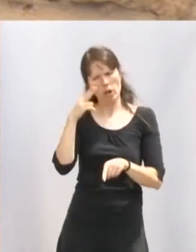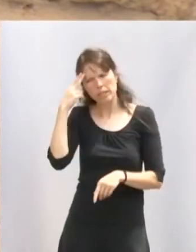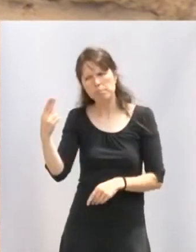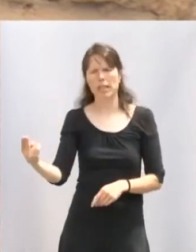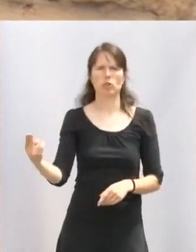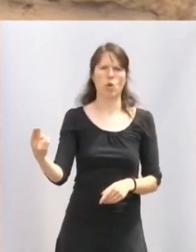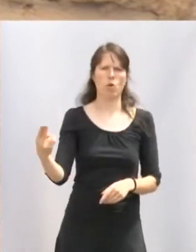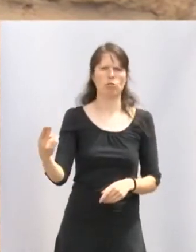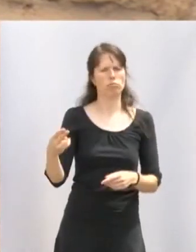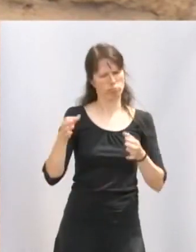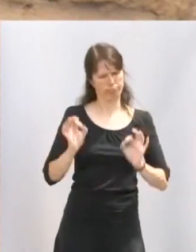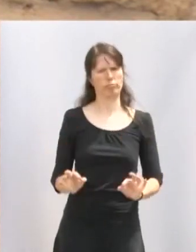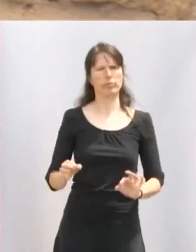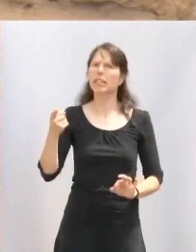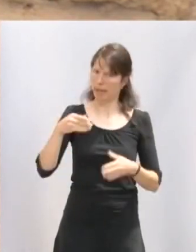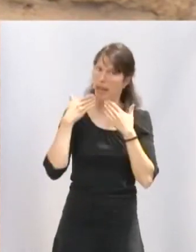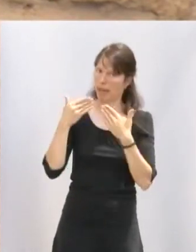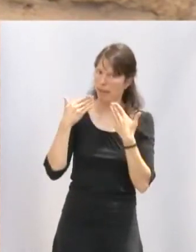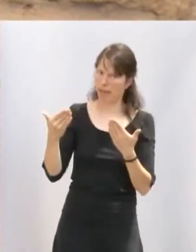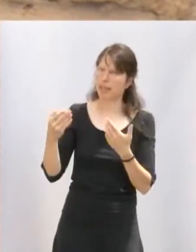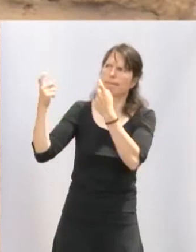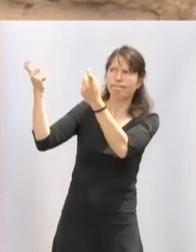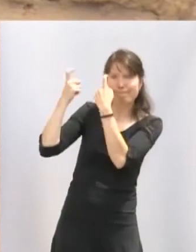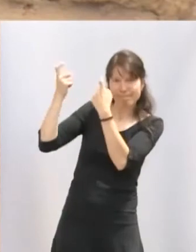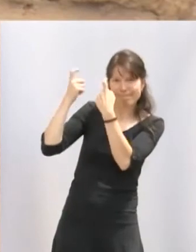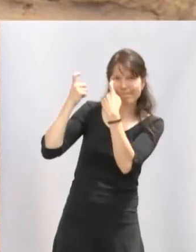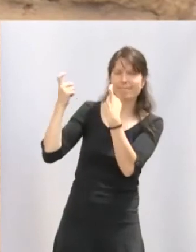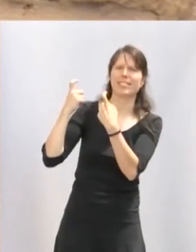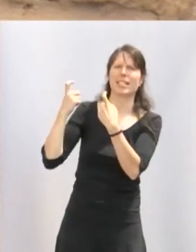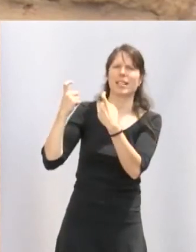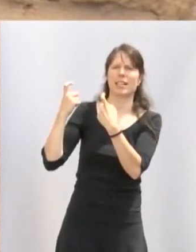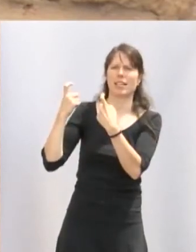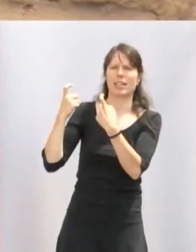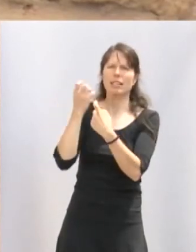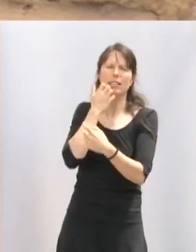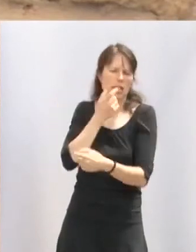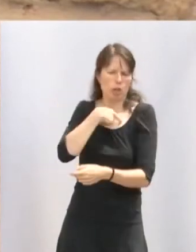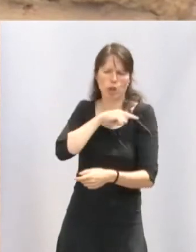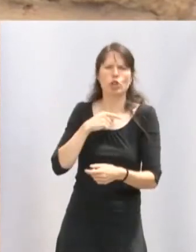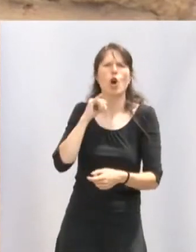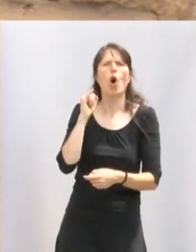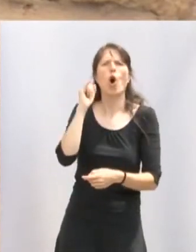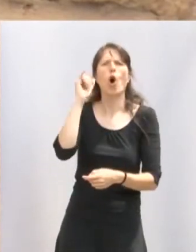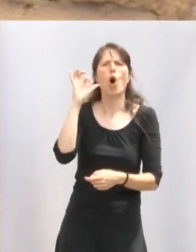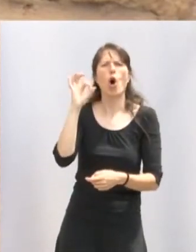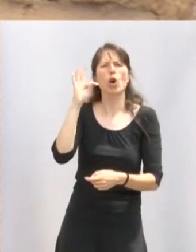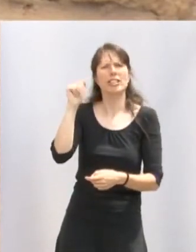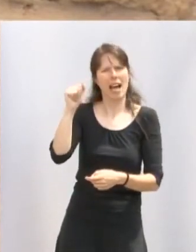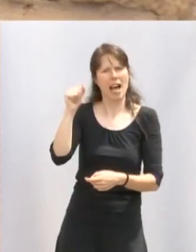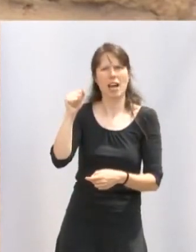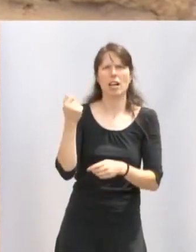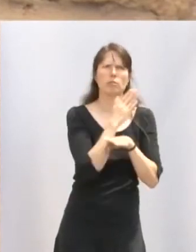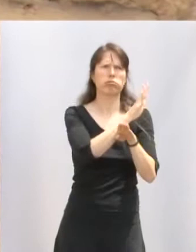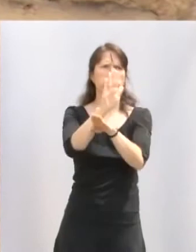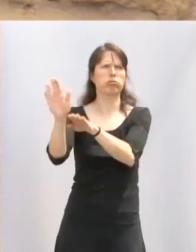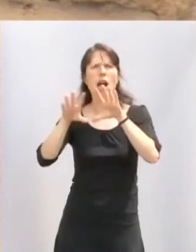a la vez que con agradecimiento. Nos inculcó la idea de que mostrar el carisma de las Jotas Riojanas por el mundo era un